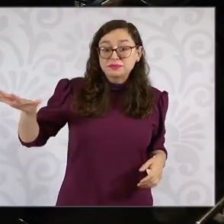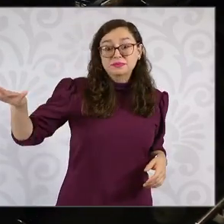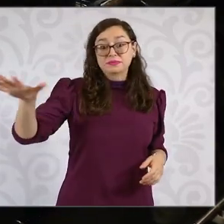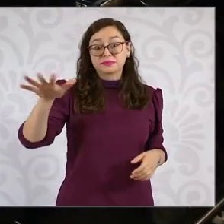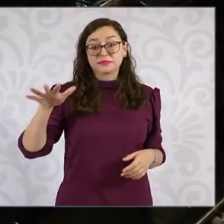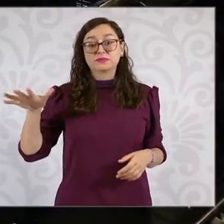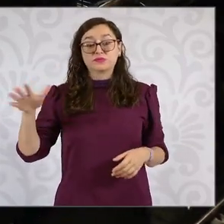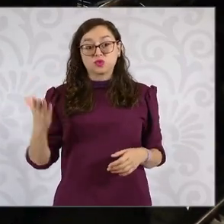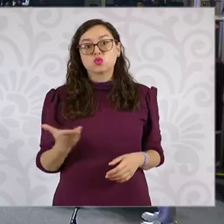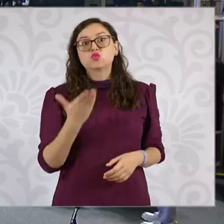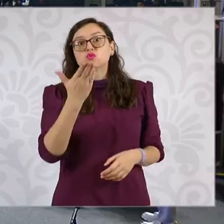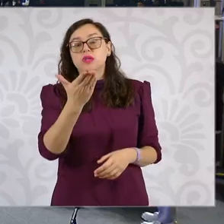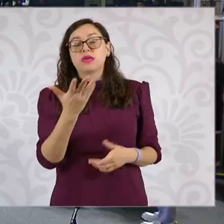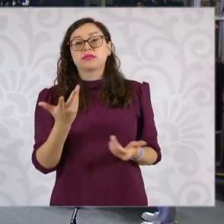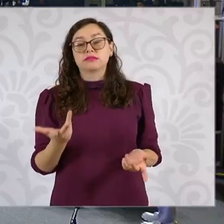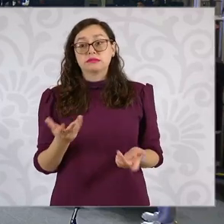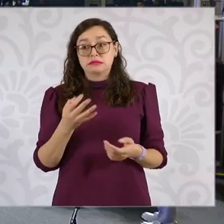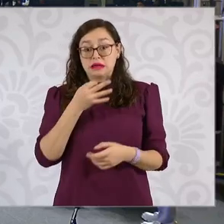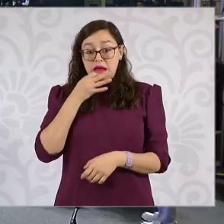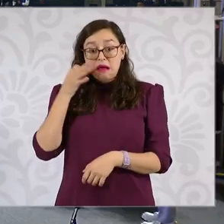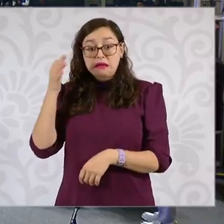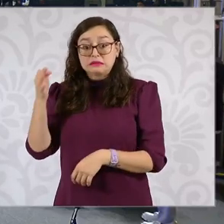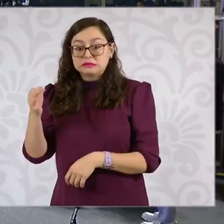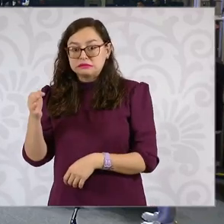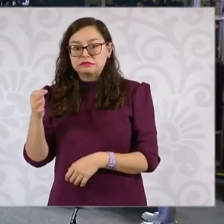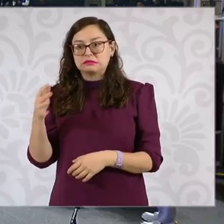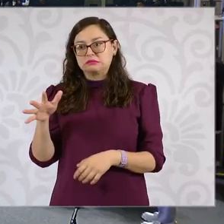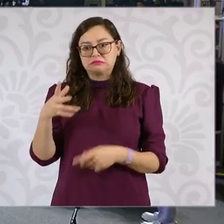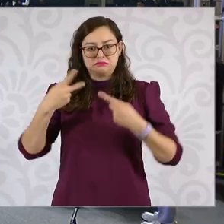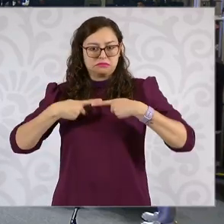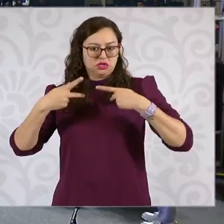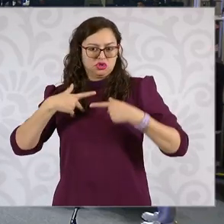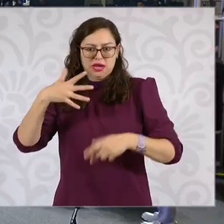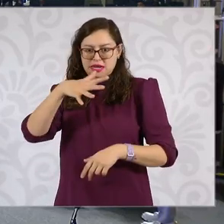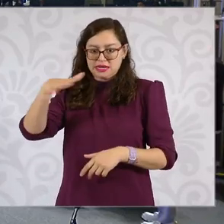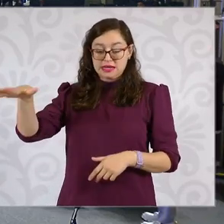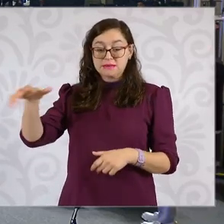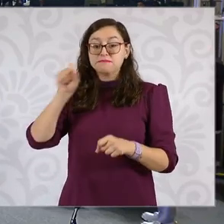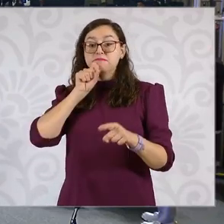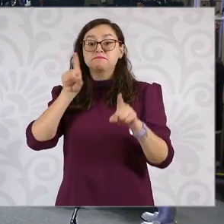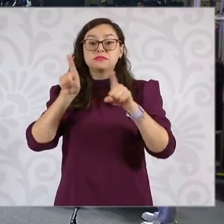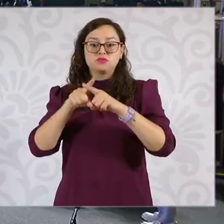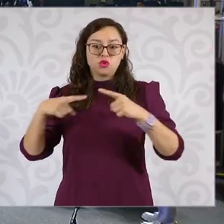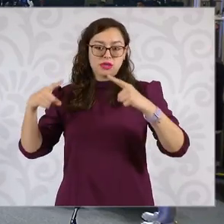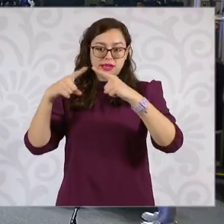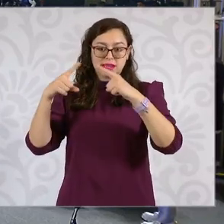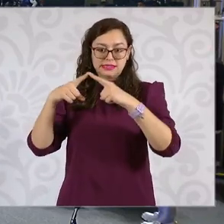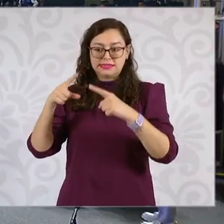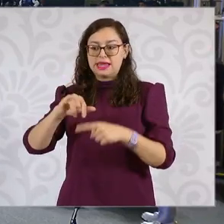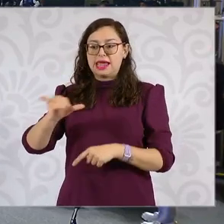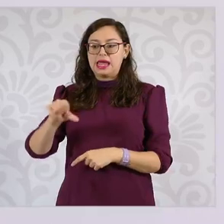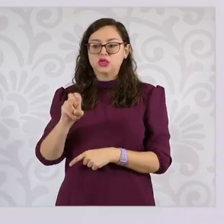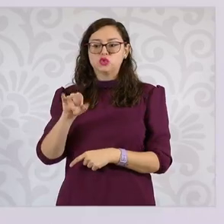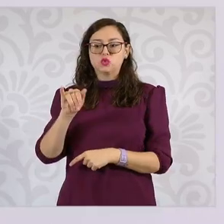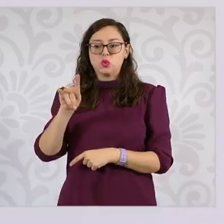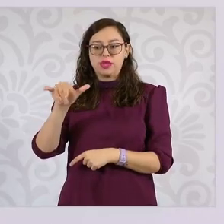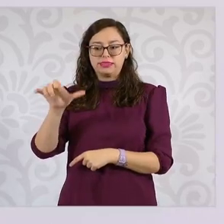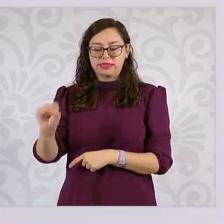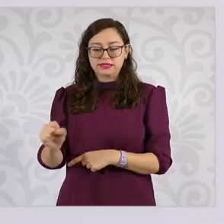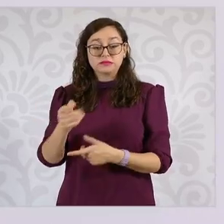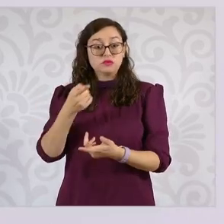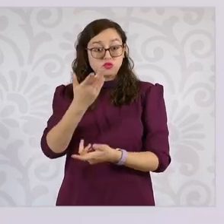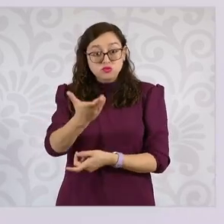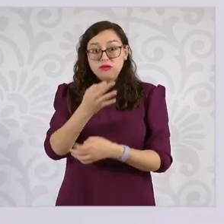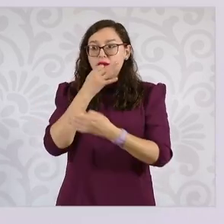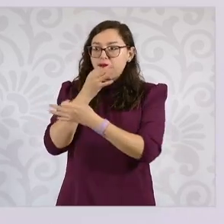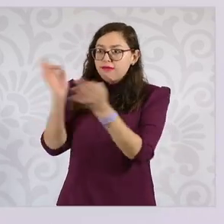además de los jesuitas y conferencistas del Episcolado? Sí, estamos trabajando en dos áreas,